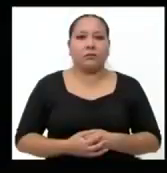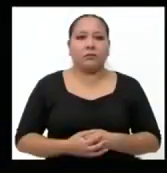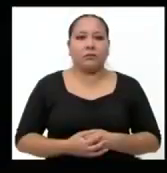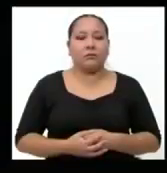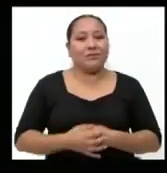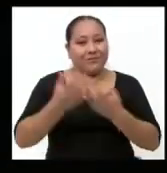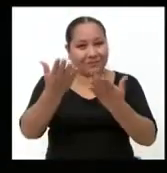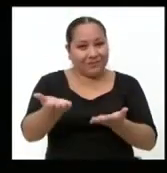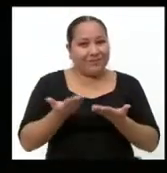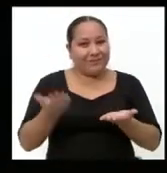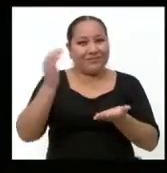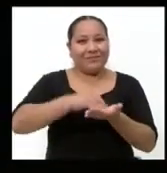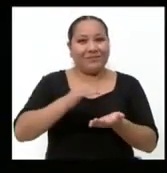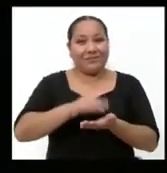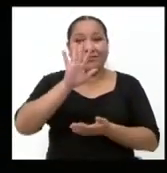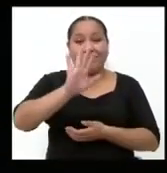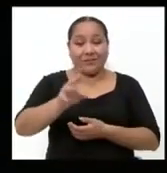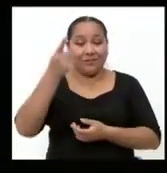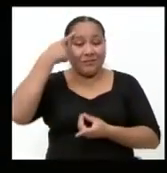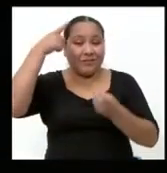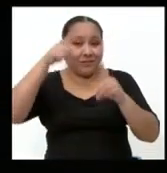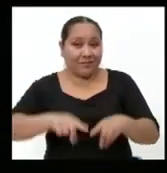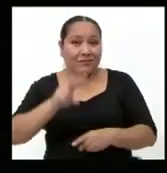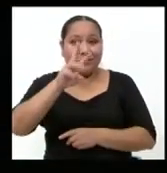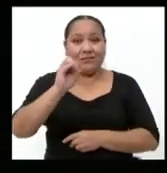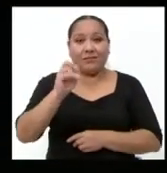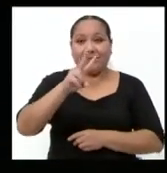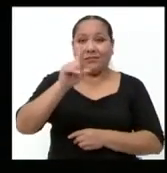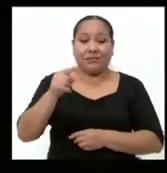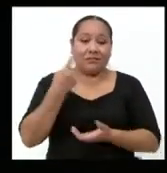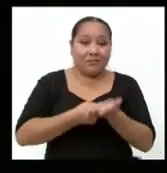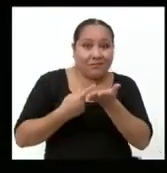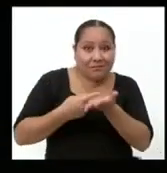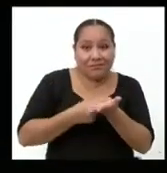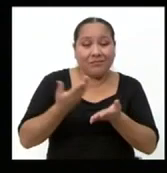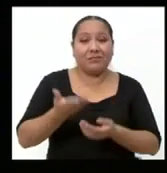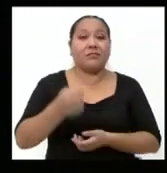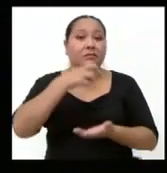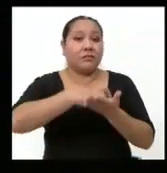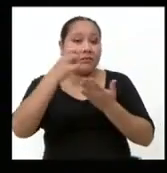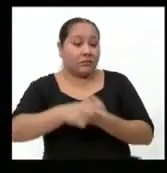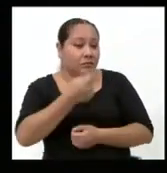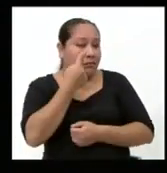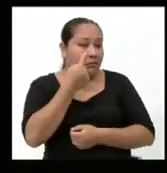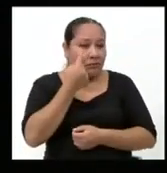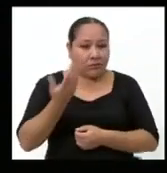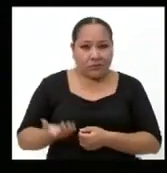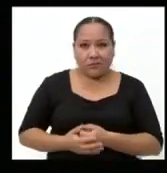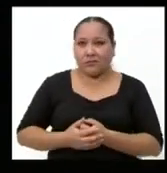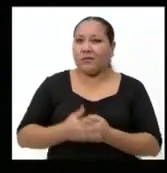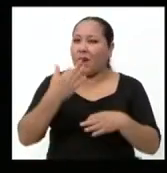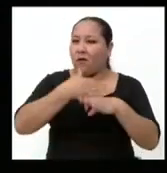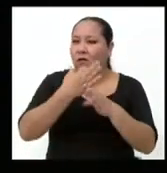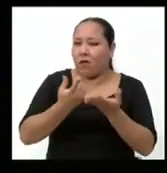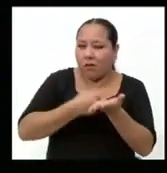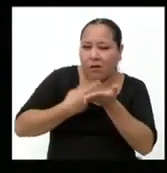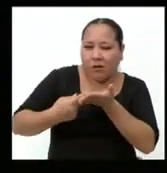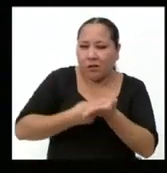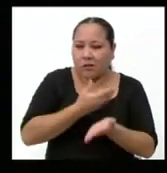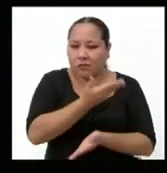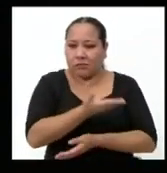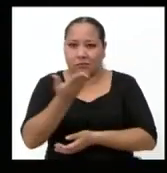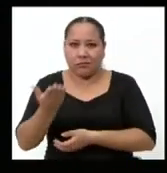Bienvenidos de vuelta a tu decisión 2021, El Debate. Este es el programa para conocer las destrezas para debatir de nuestros